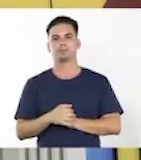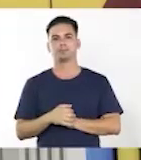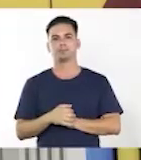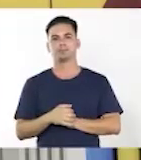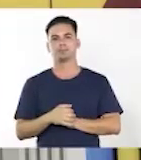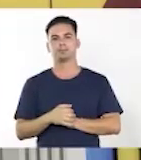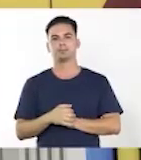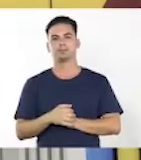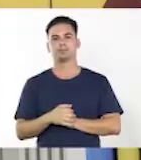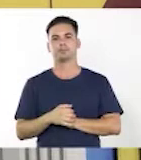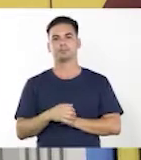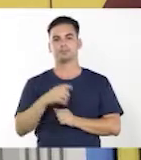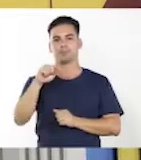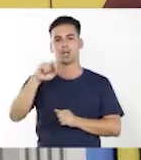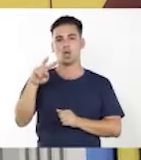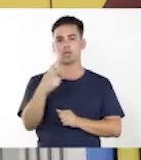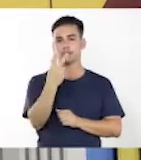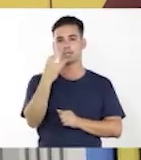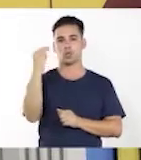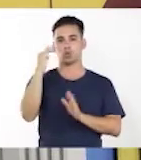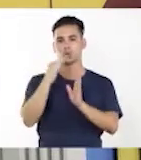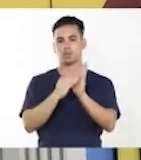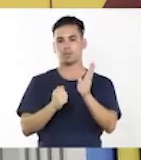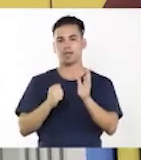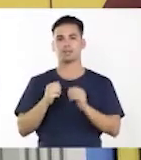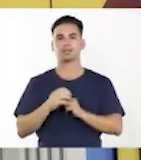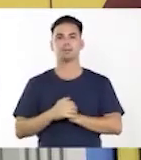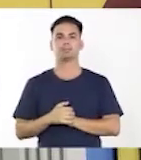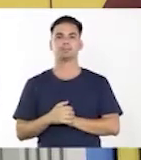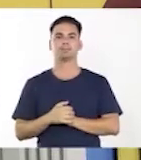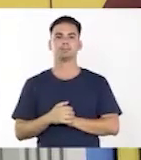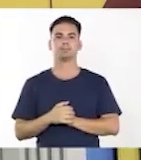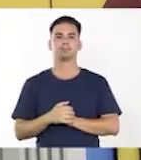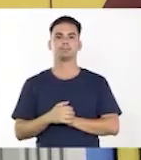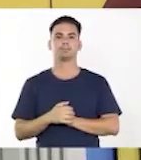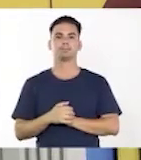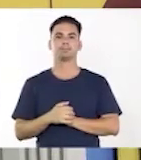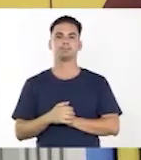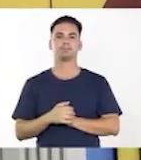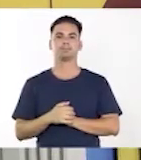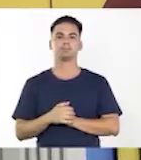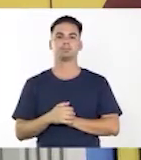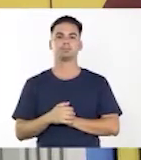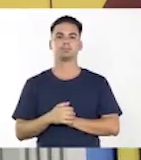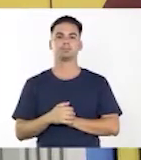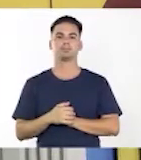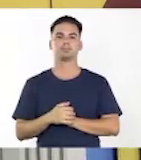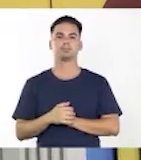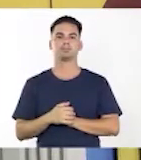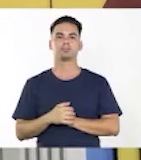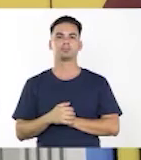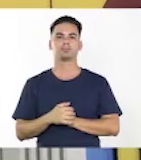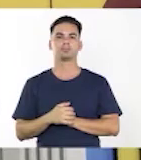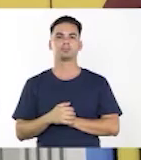Vamos entonces al segundo semestre. En el segundo semestre,